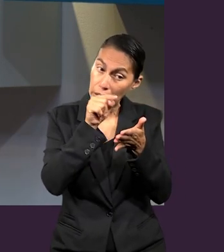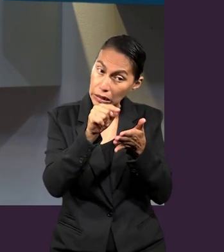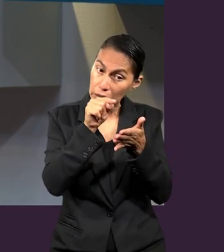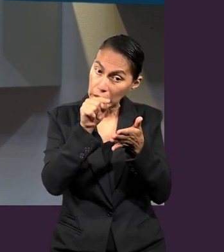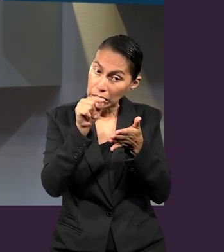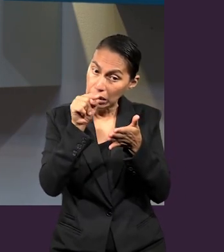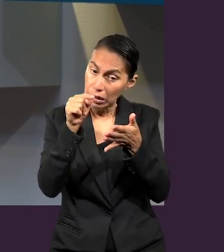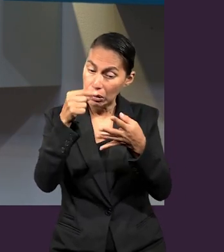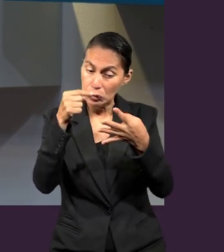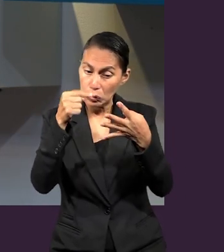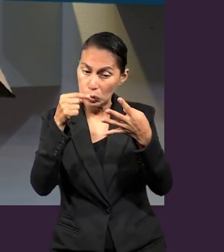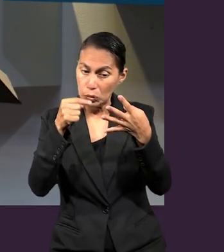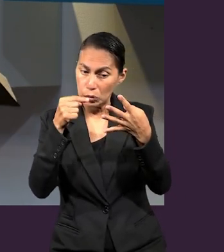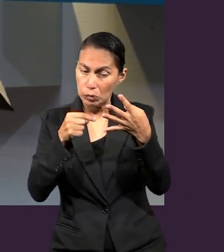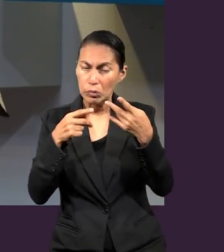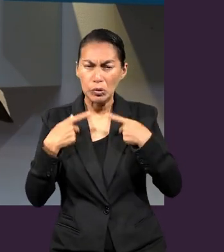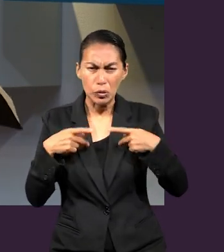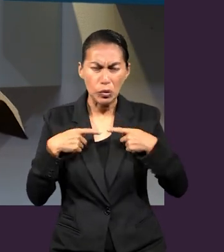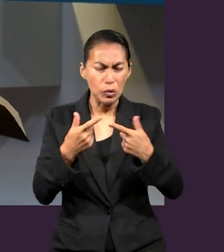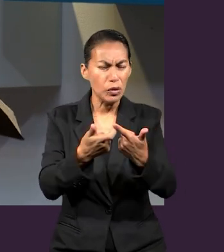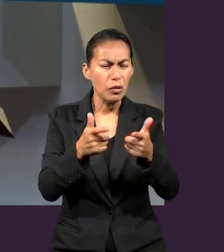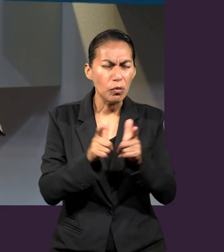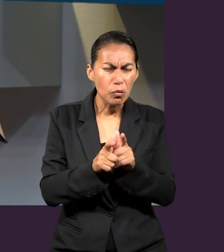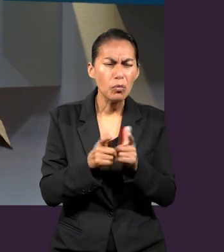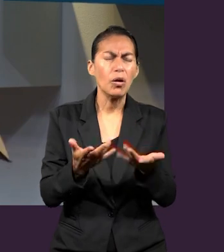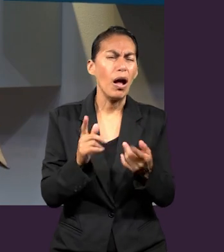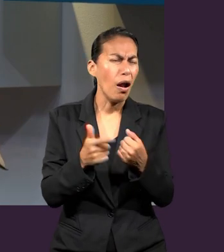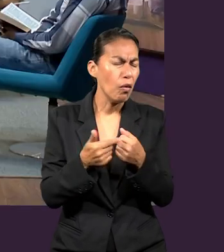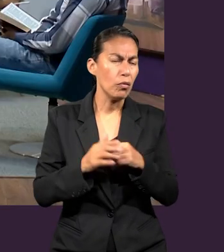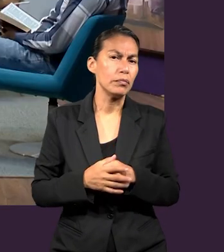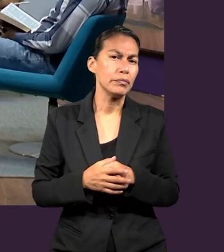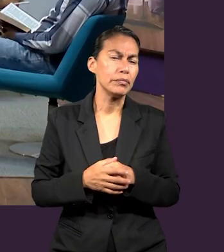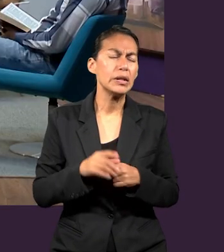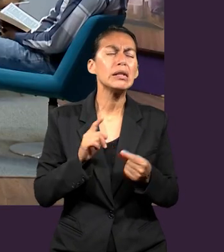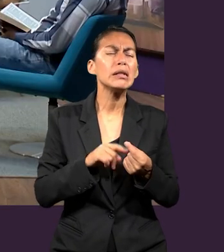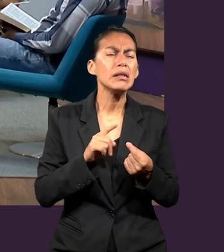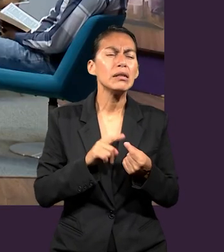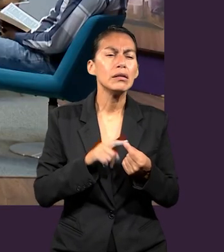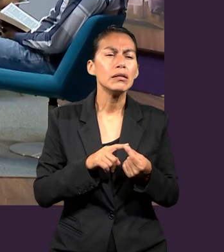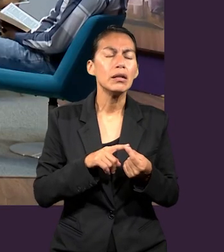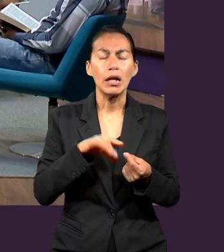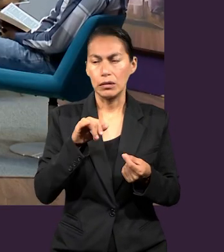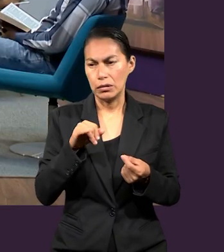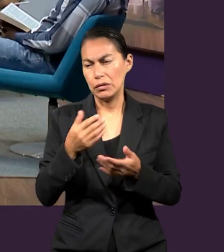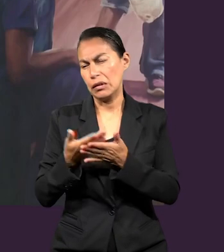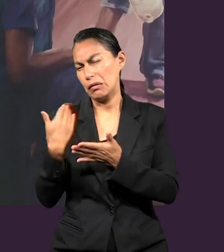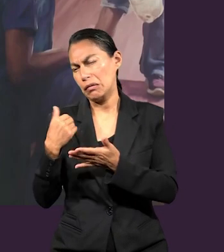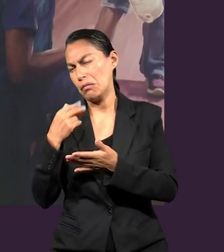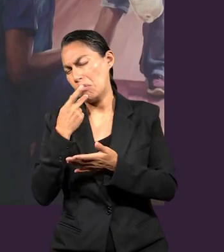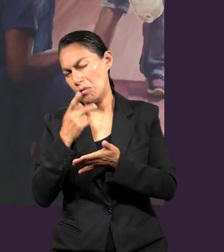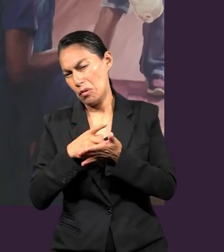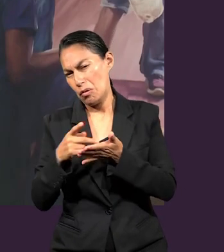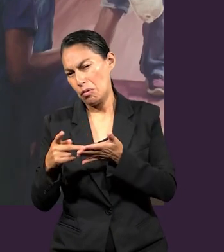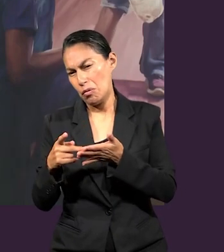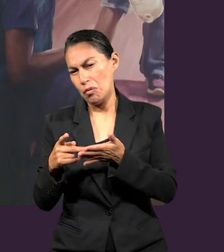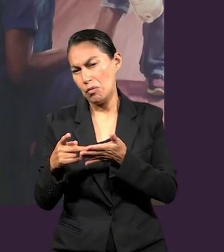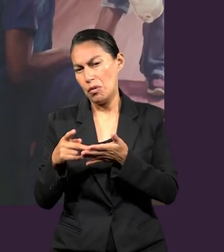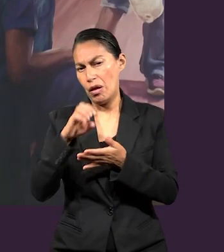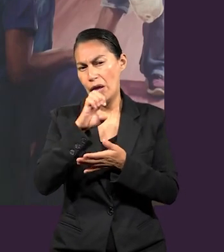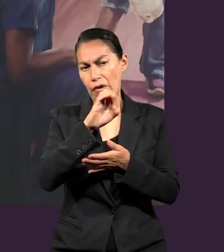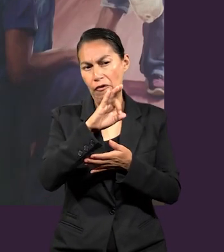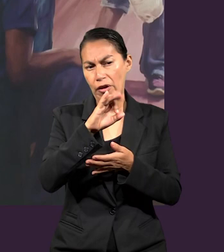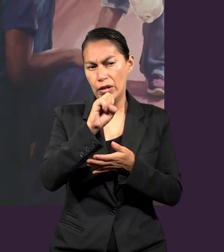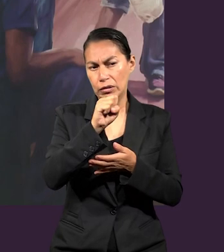a ti o grupos. ¿A quién le escribe? Sí, pues, Pablo ya había visitado previamente